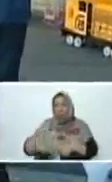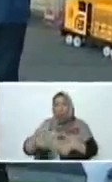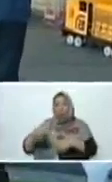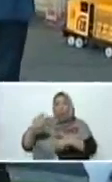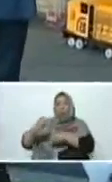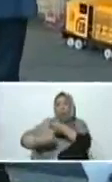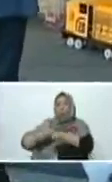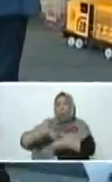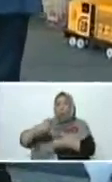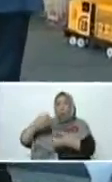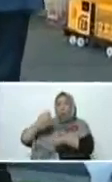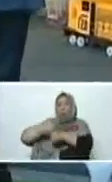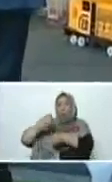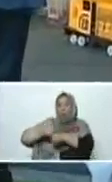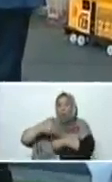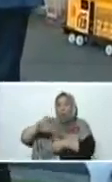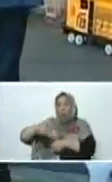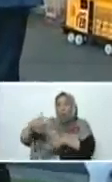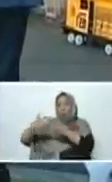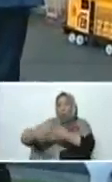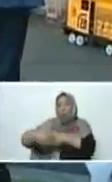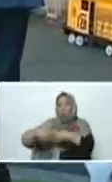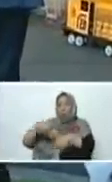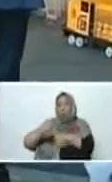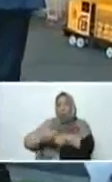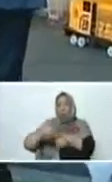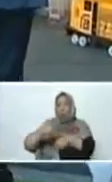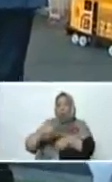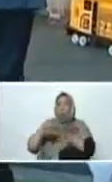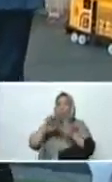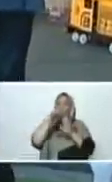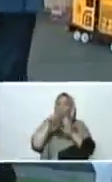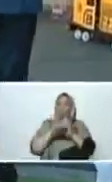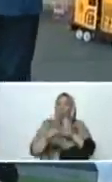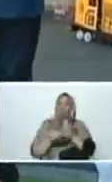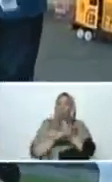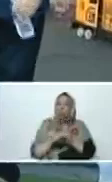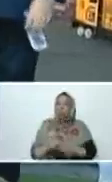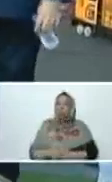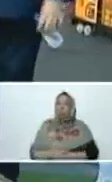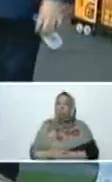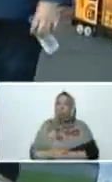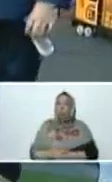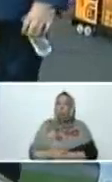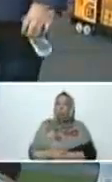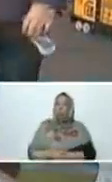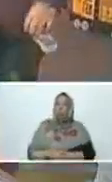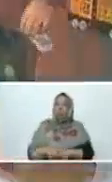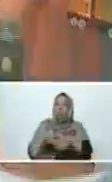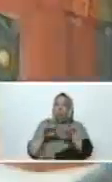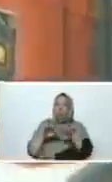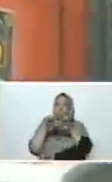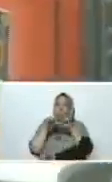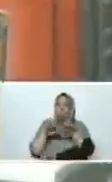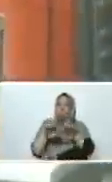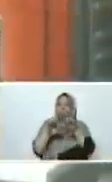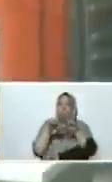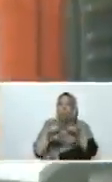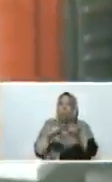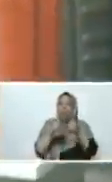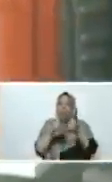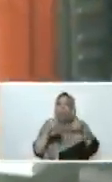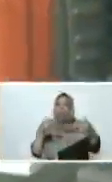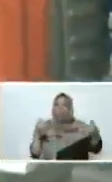Venezuela, que es uno de nuestros grandes desafíos y ha sido su instrucción. Presidente, aquí debemos continuar mostrándole este alambre de